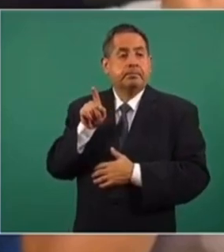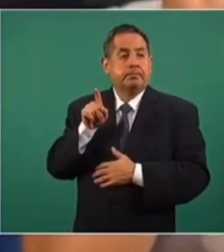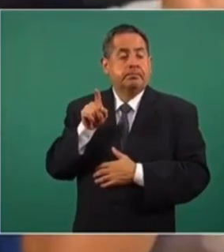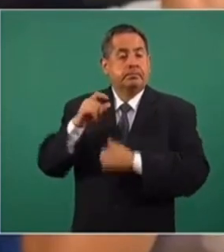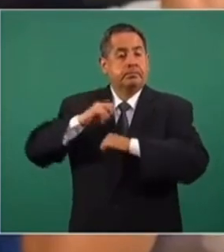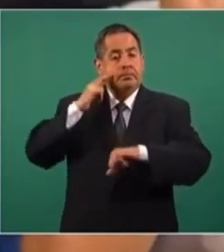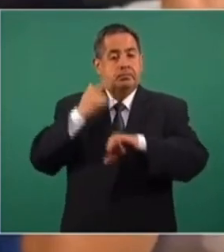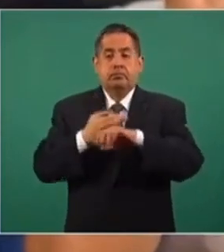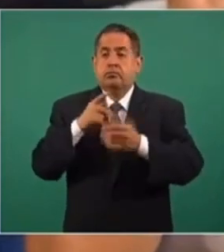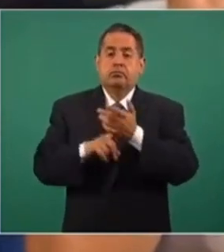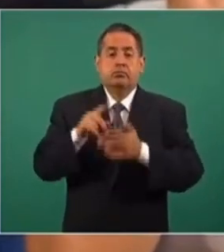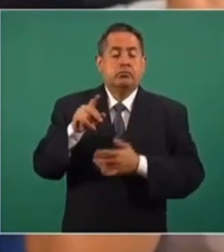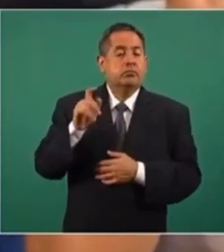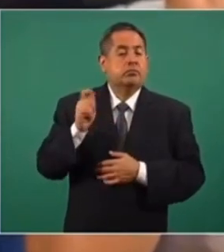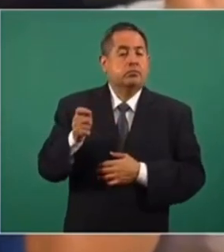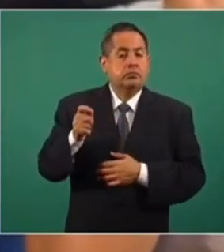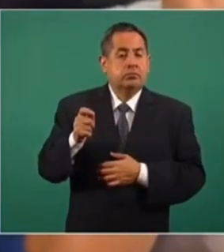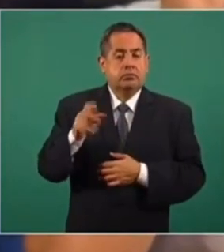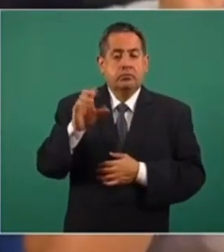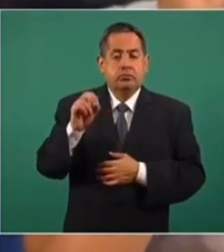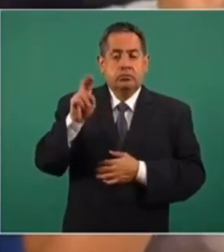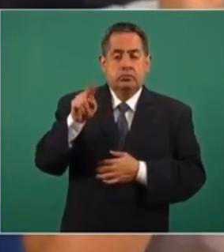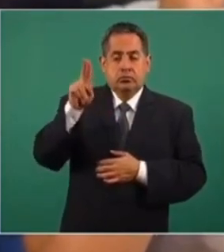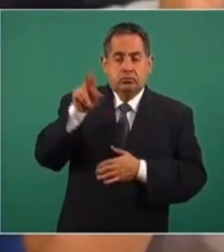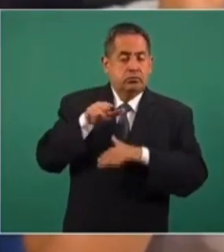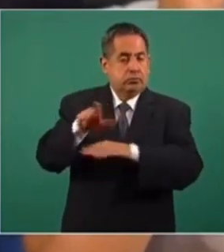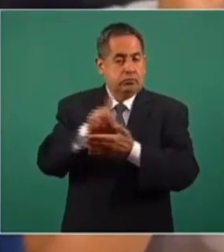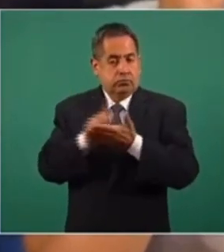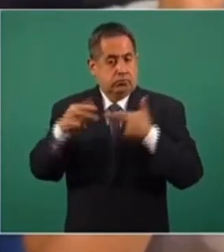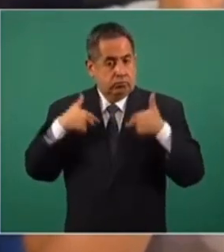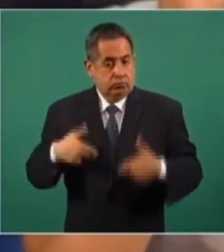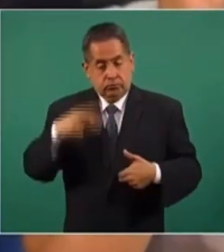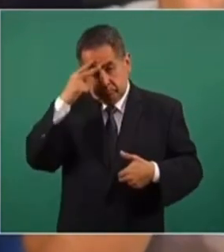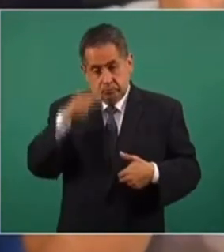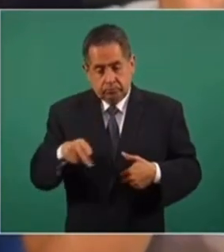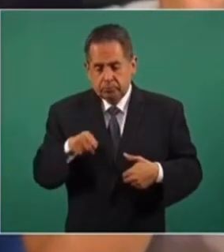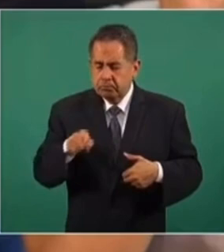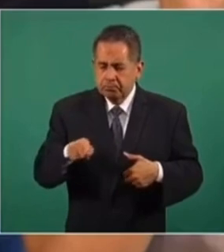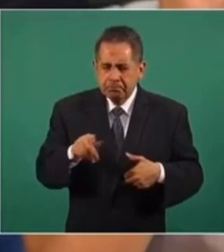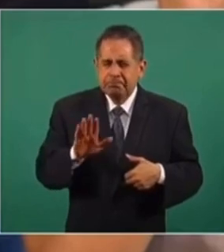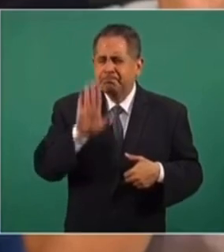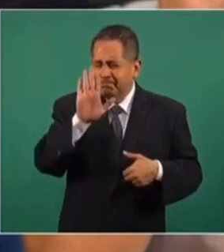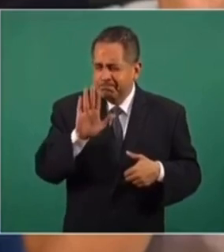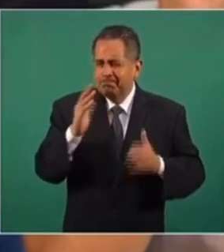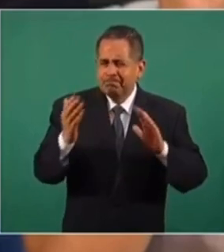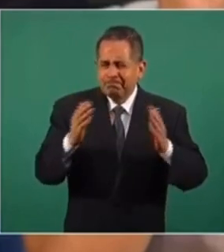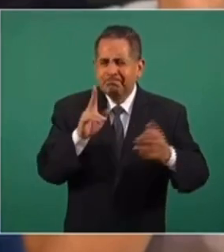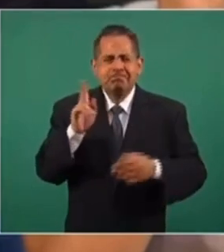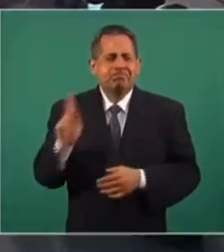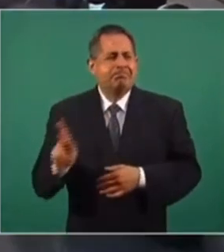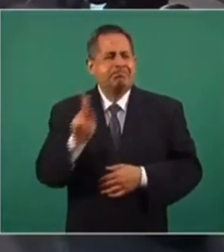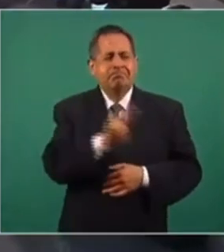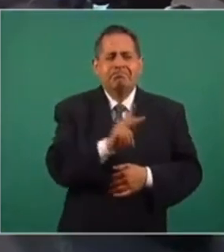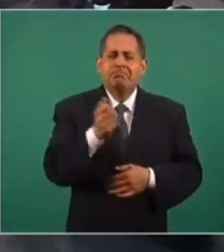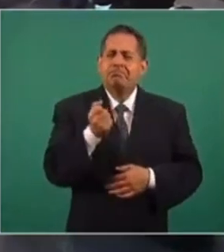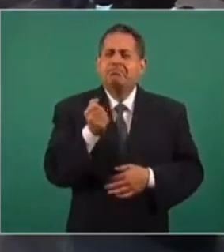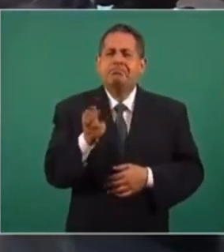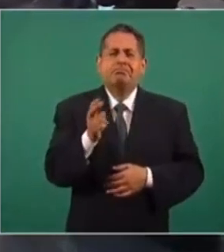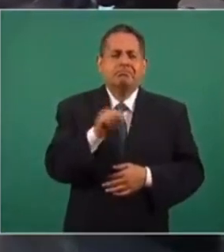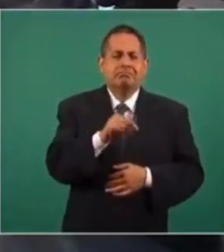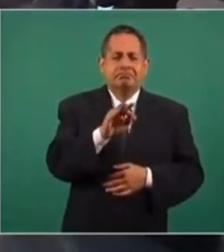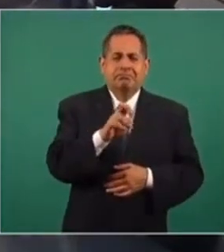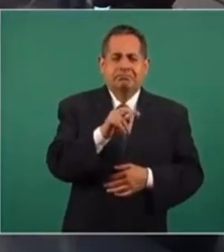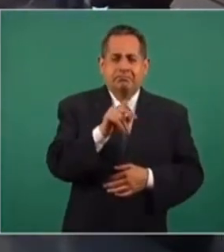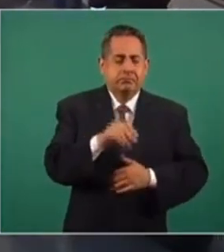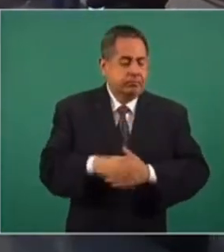La Oficina de Alto Comisionado de Naciones Unidas para los Derechos Humanos en México lo está comparando con lo que sucedió en San Fernando hace ya algunos años.